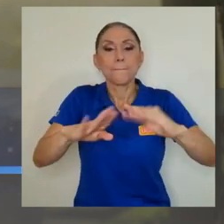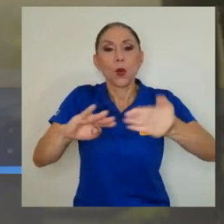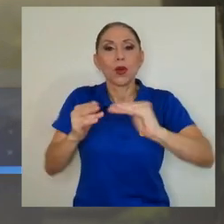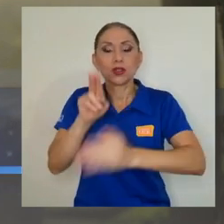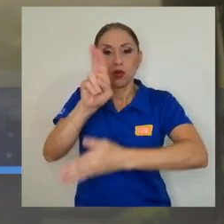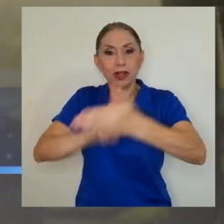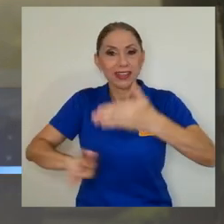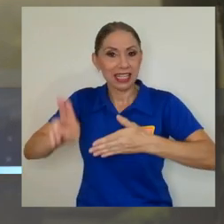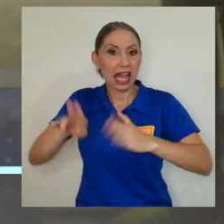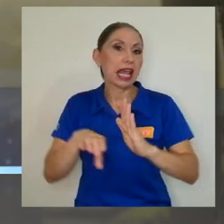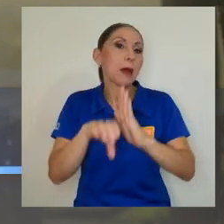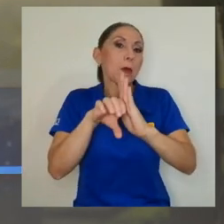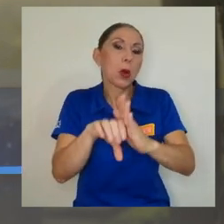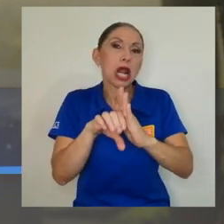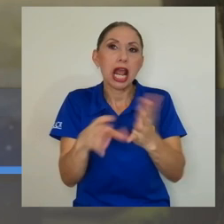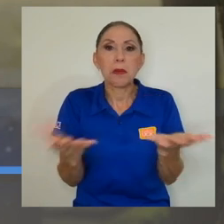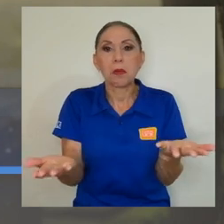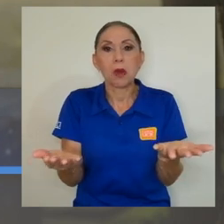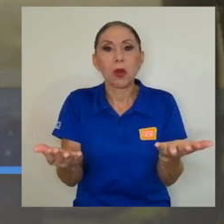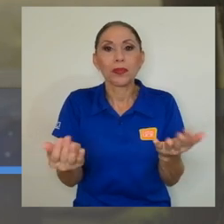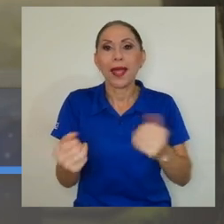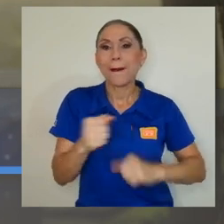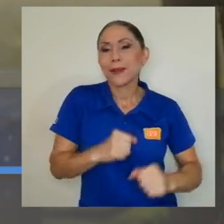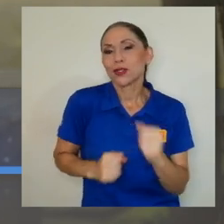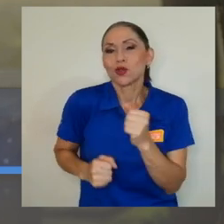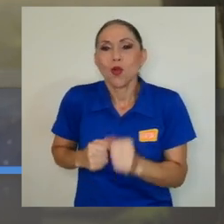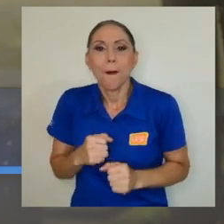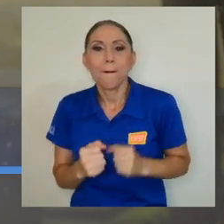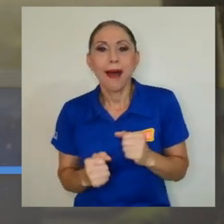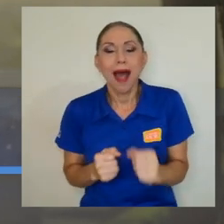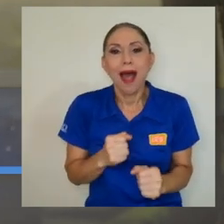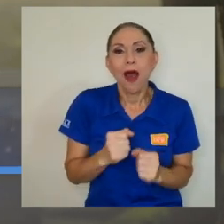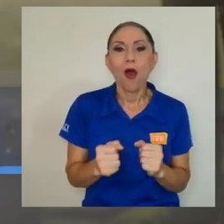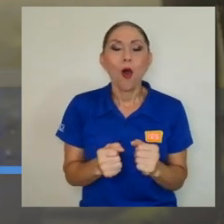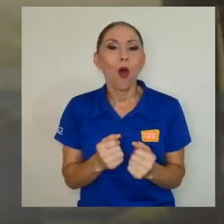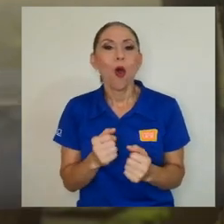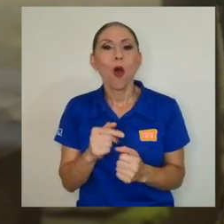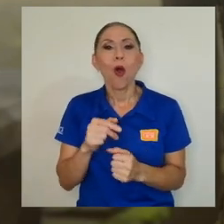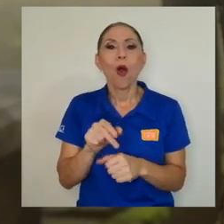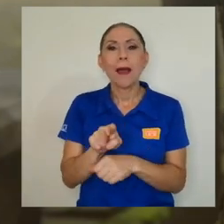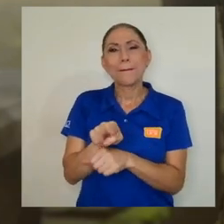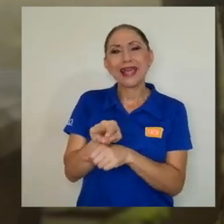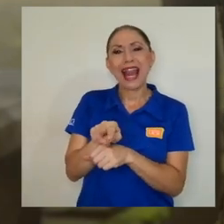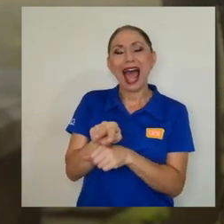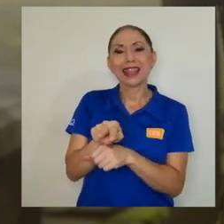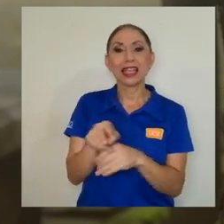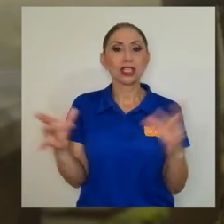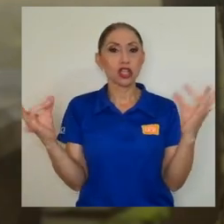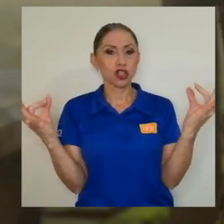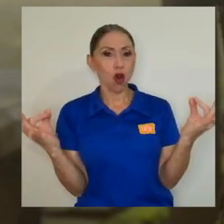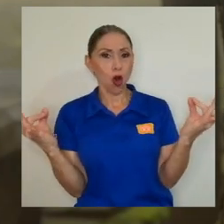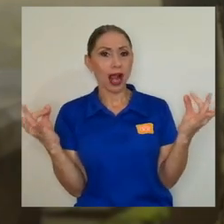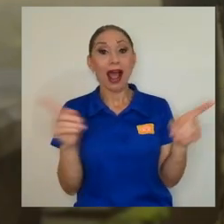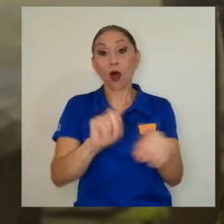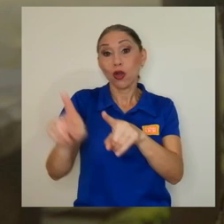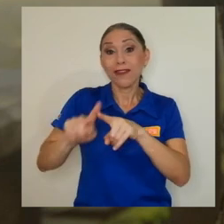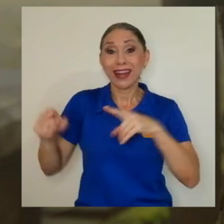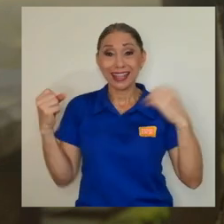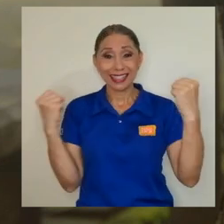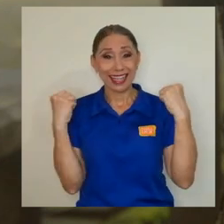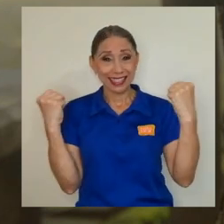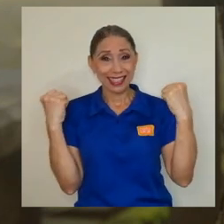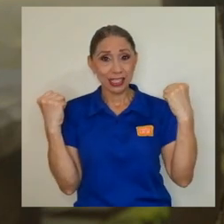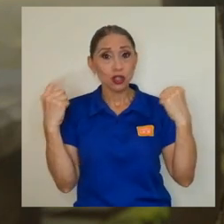actividades que van como desde la zumba, pilates, yoga o inclusive ejercicios funcionales para